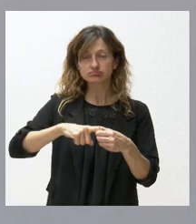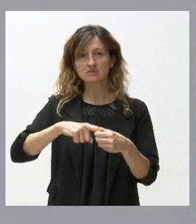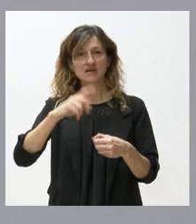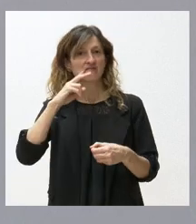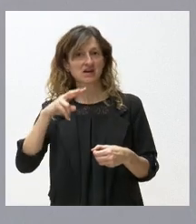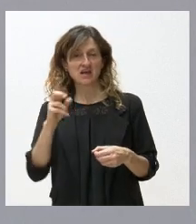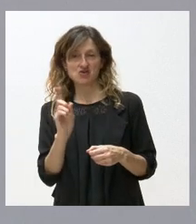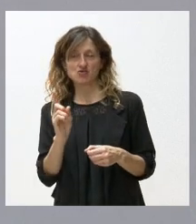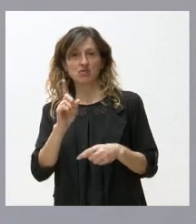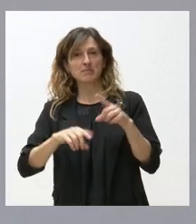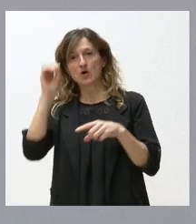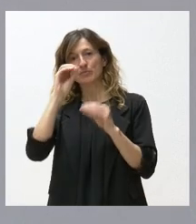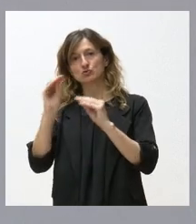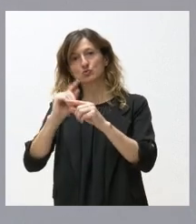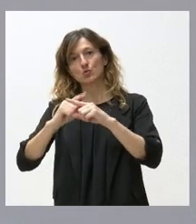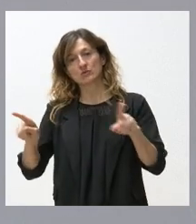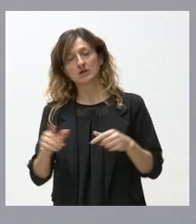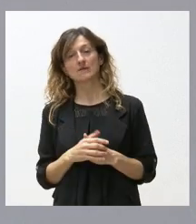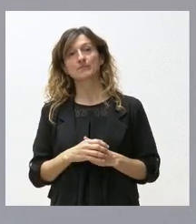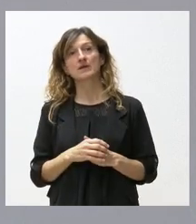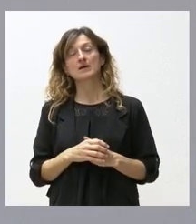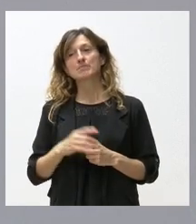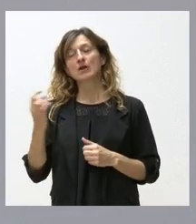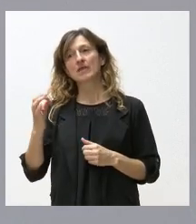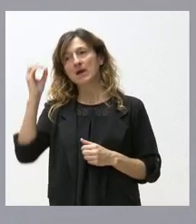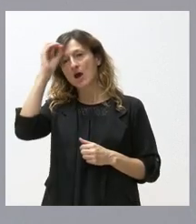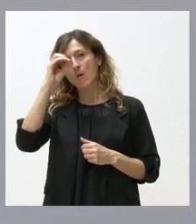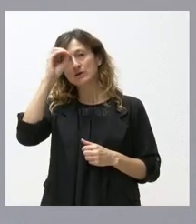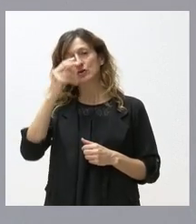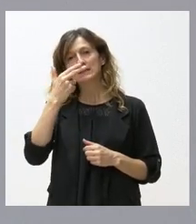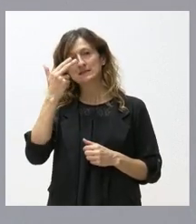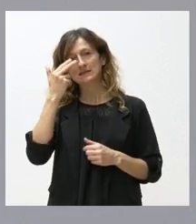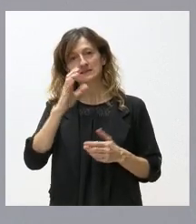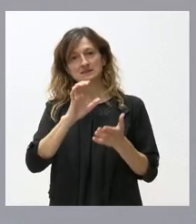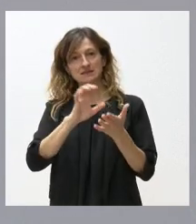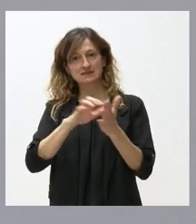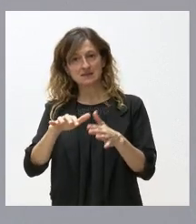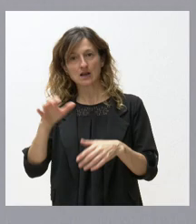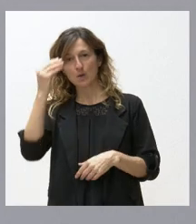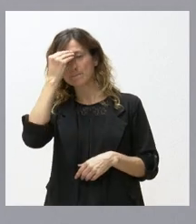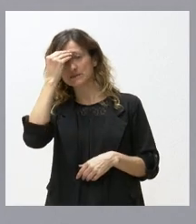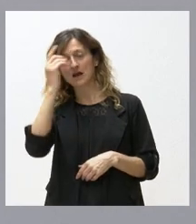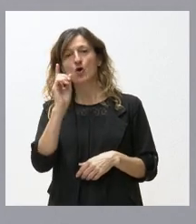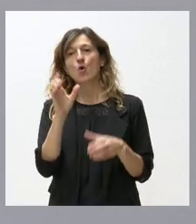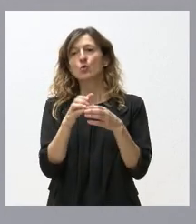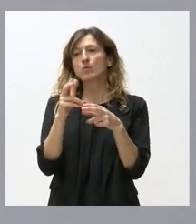posición es otra lo que sí pedimos es esa oposición siempre sea pensando en los intereses de Castilla y León no en el sostén político